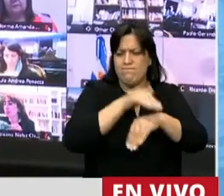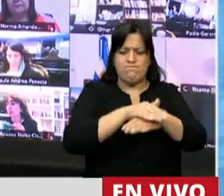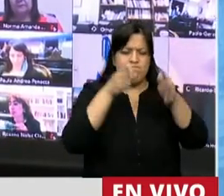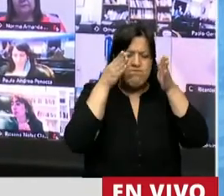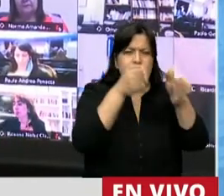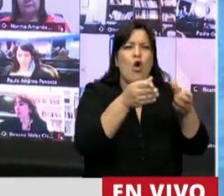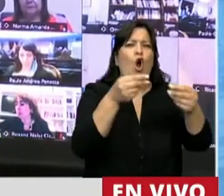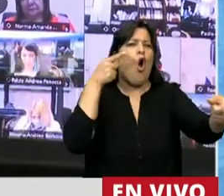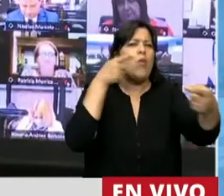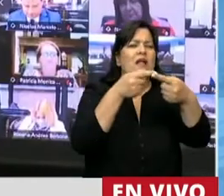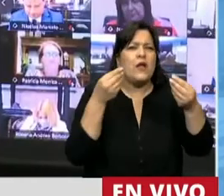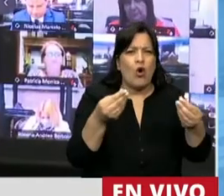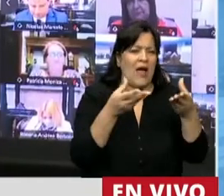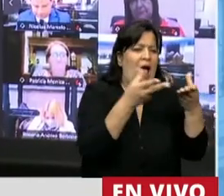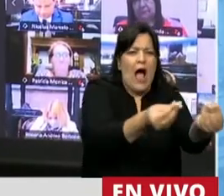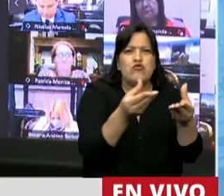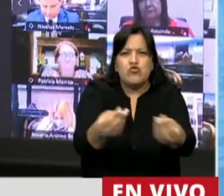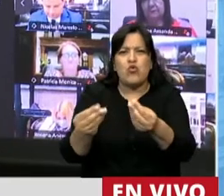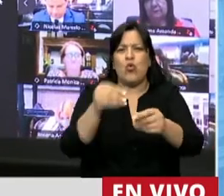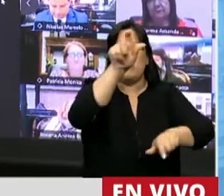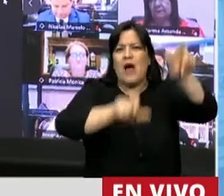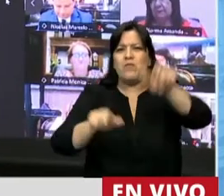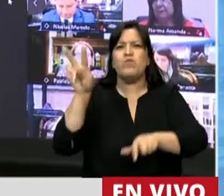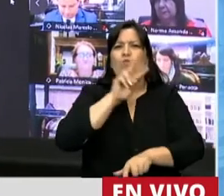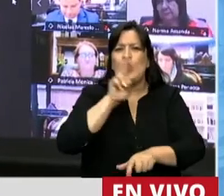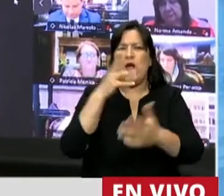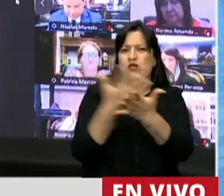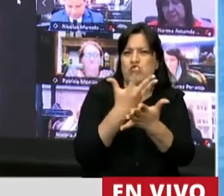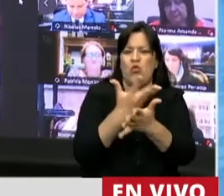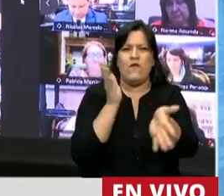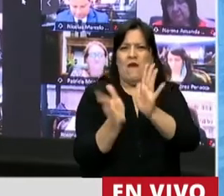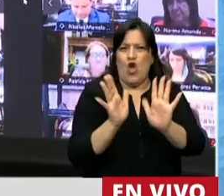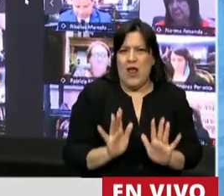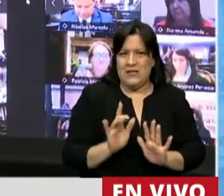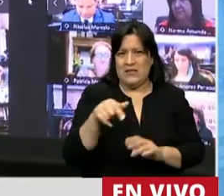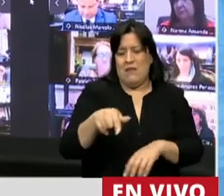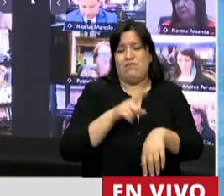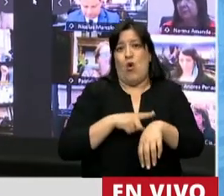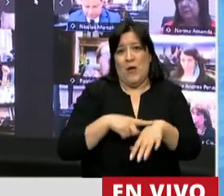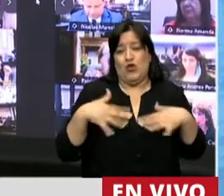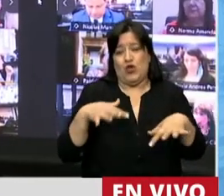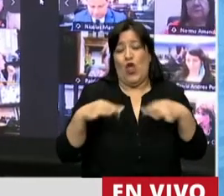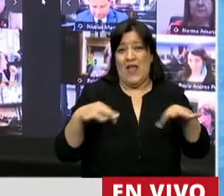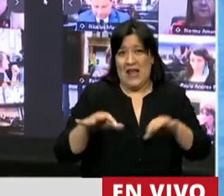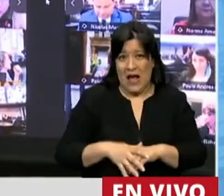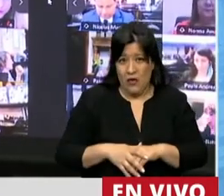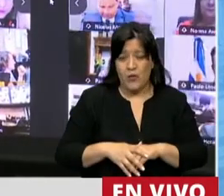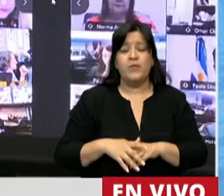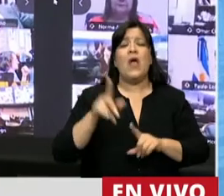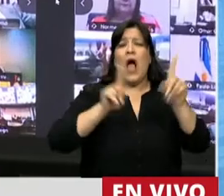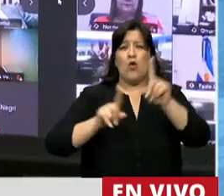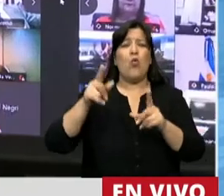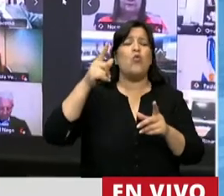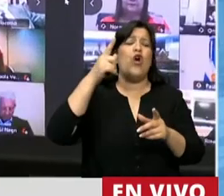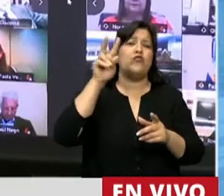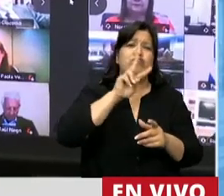ayudar a las mujeres que sufren violencia en ese momento crucial. Algunas autoras, como